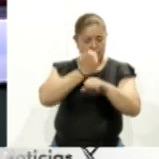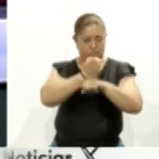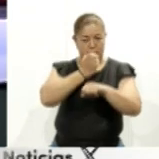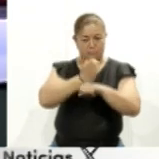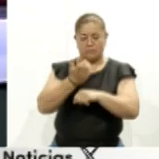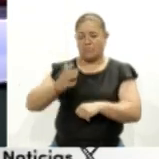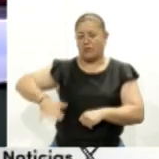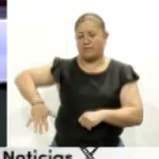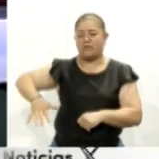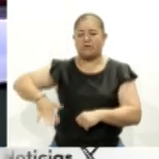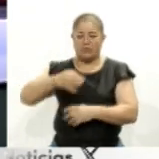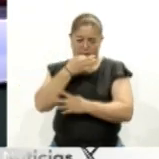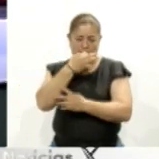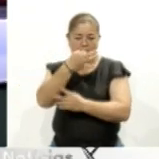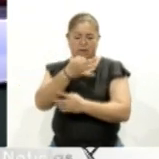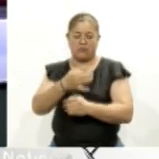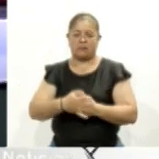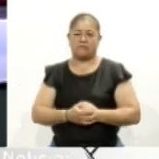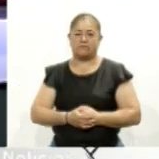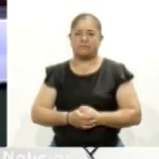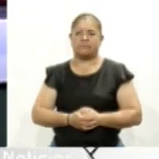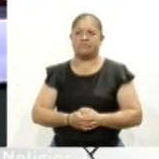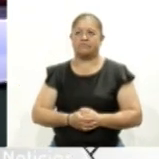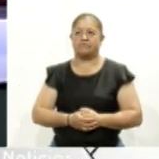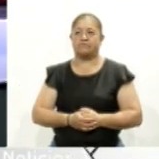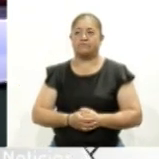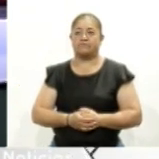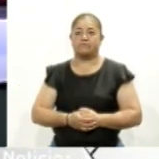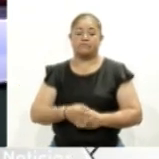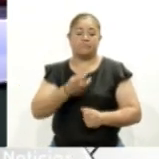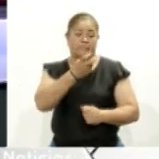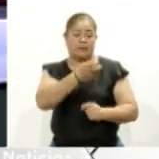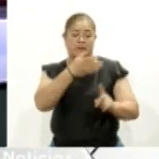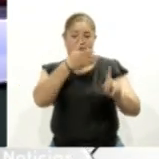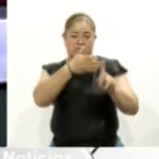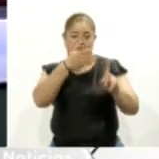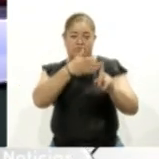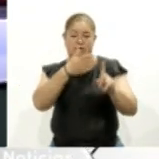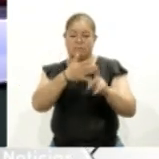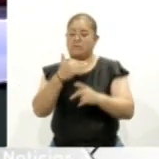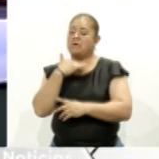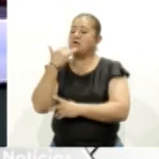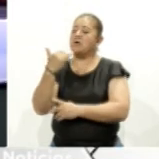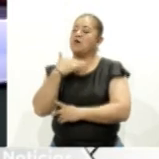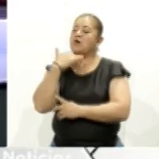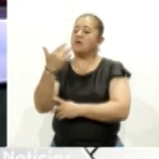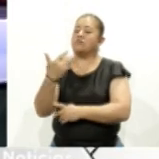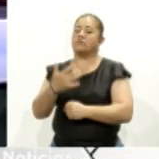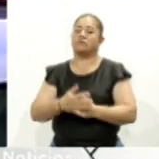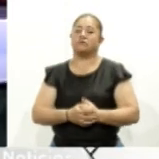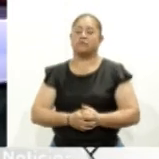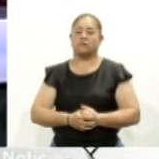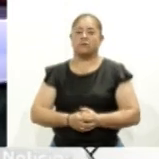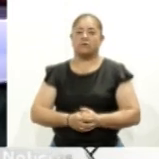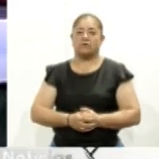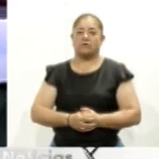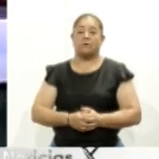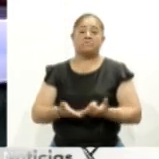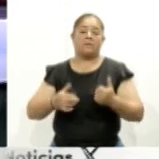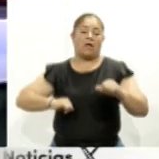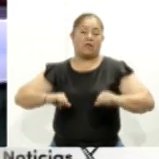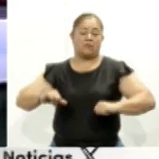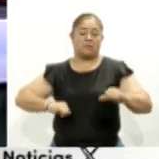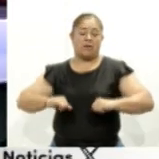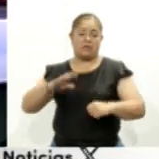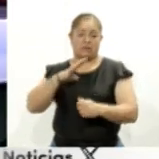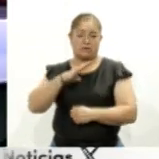yo hace unos instantes, en este rubro de la corrupción y de las actividades que